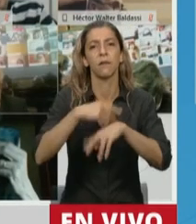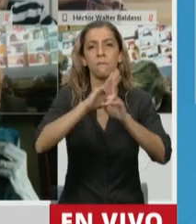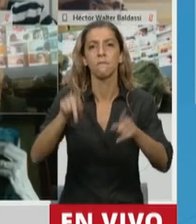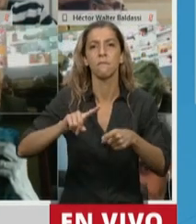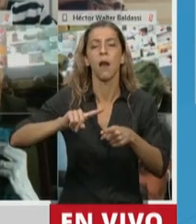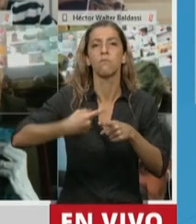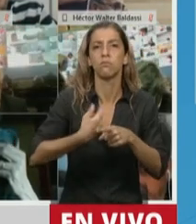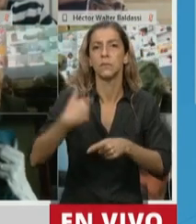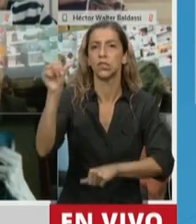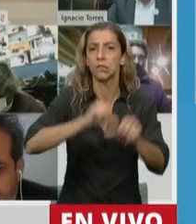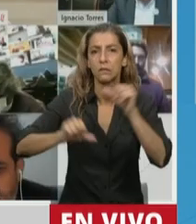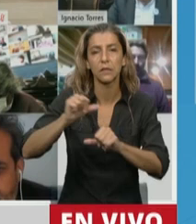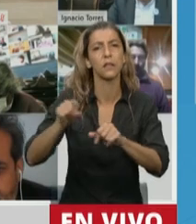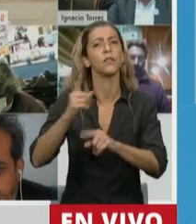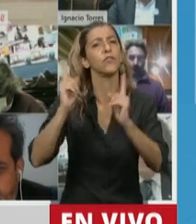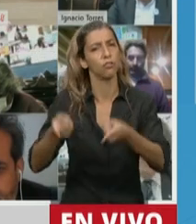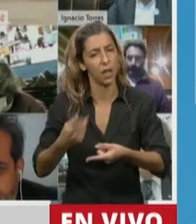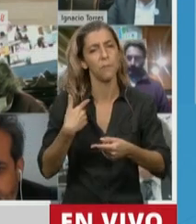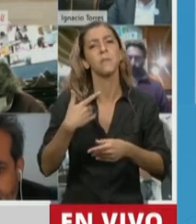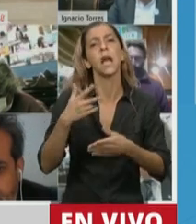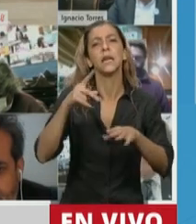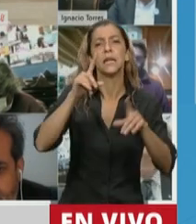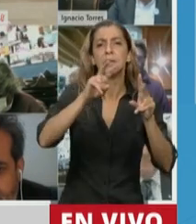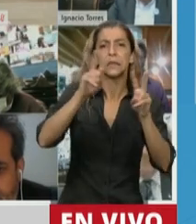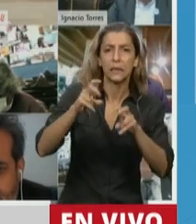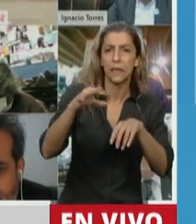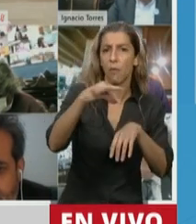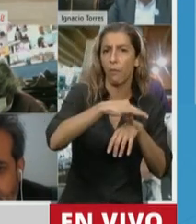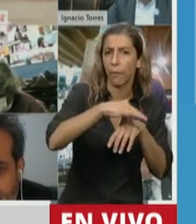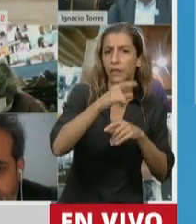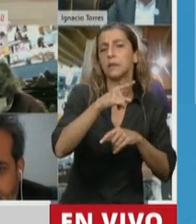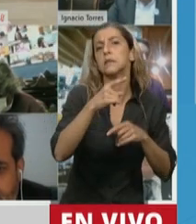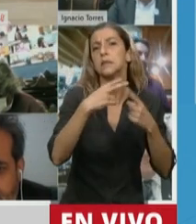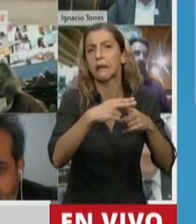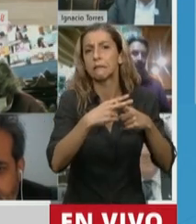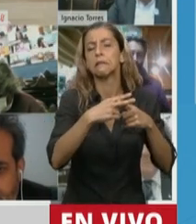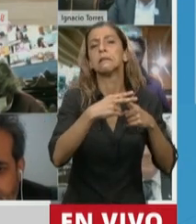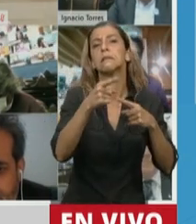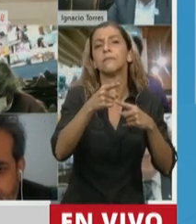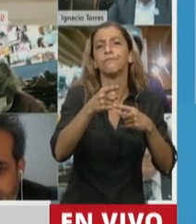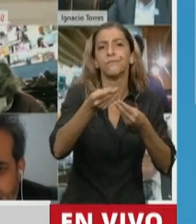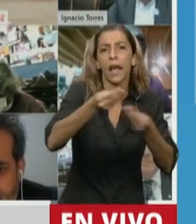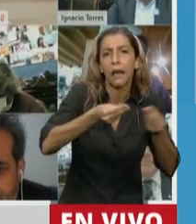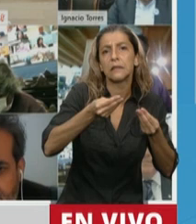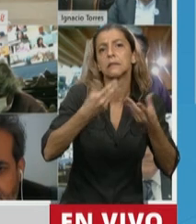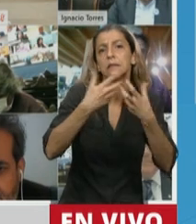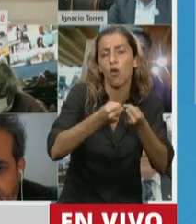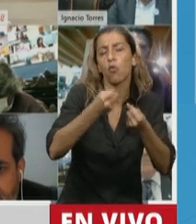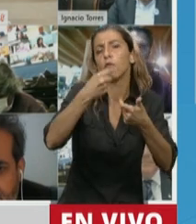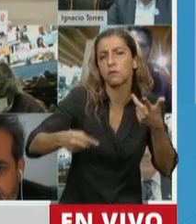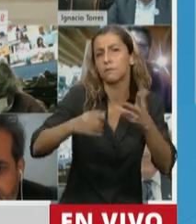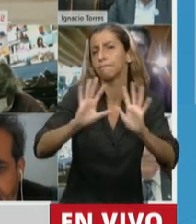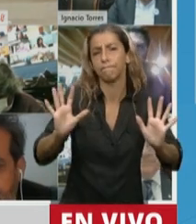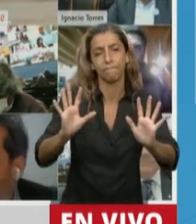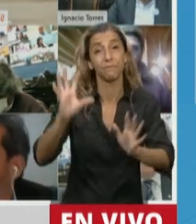aspectos sanitarios y técnicas también, aspectos sanitarios del ámbito público. ANLIS un laboratorio de referencia